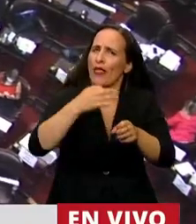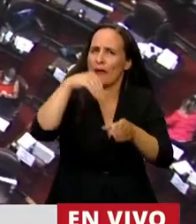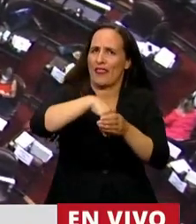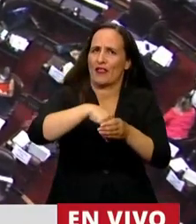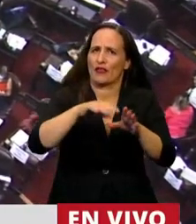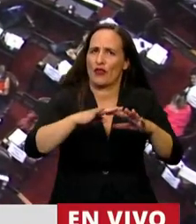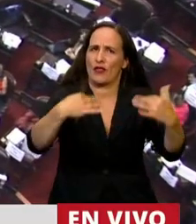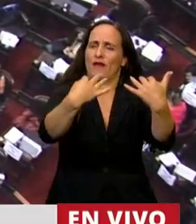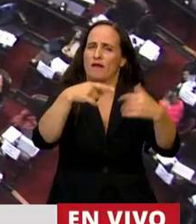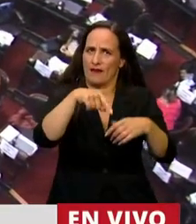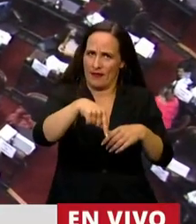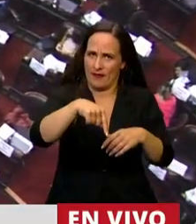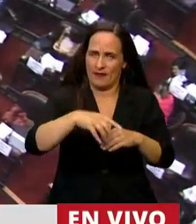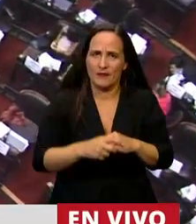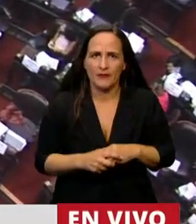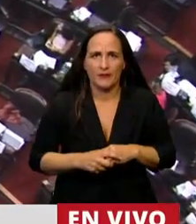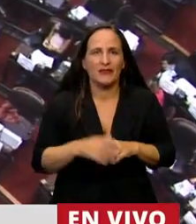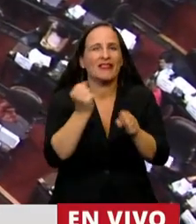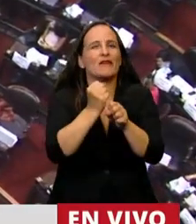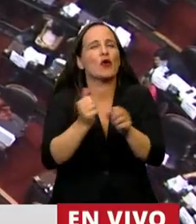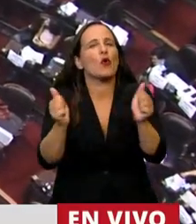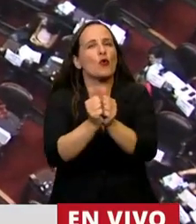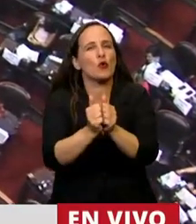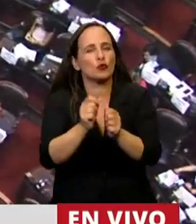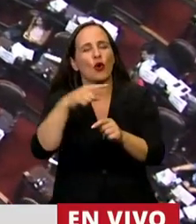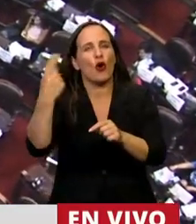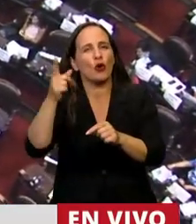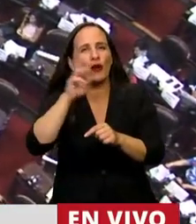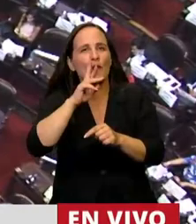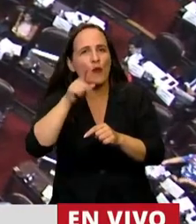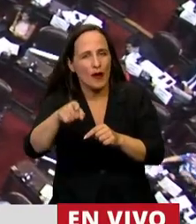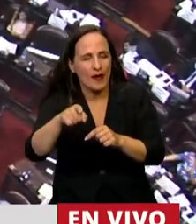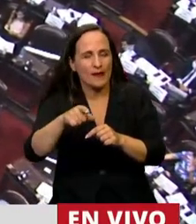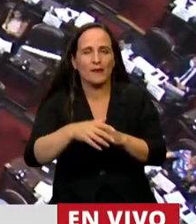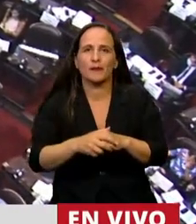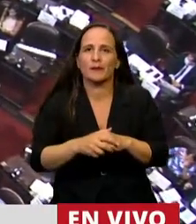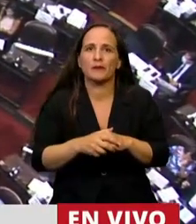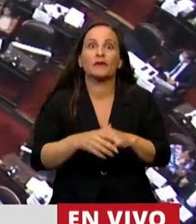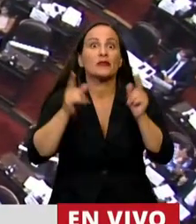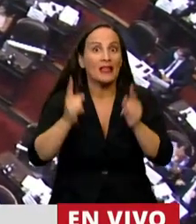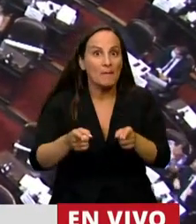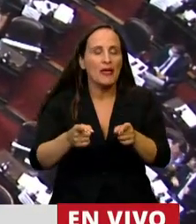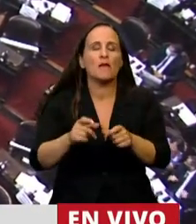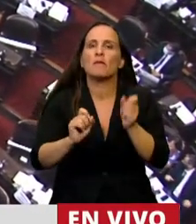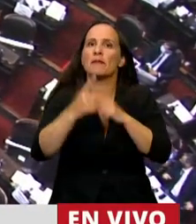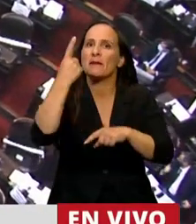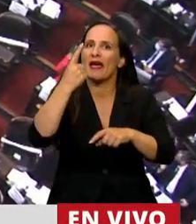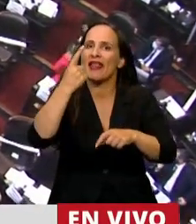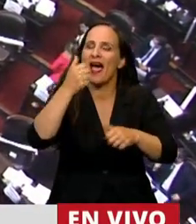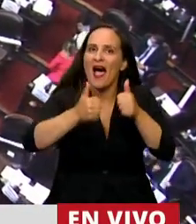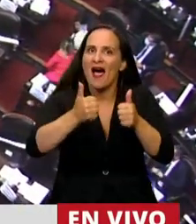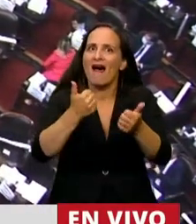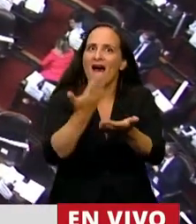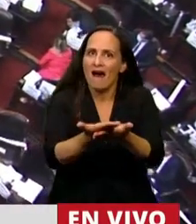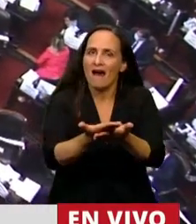Florentina Gómez Miranda. Fue también la primera candidata gobernadora de Santa Cruz, disputando